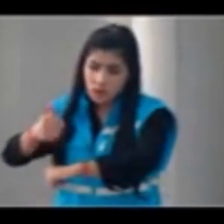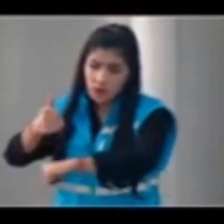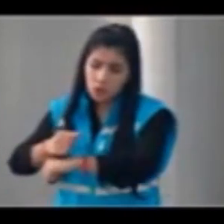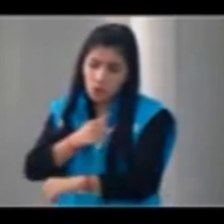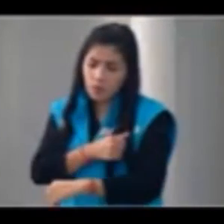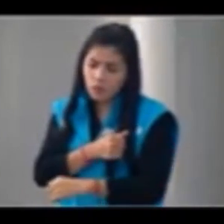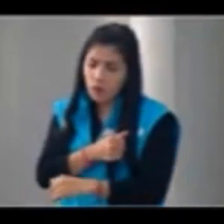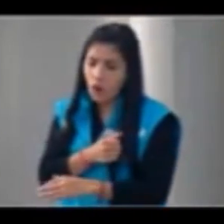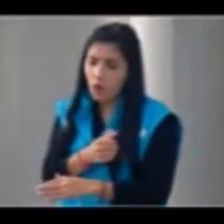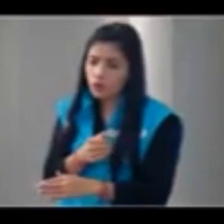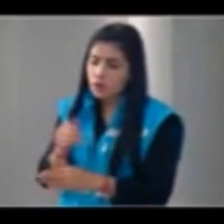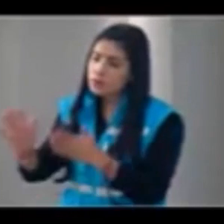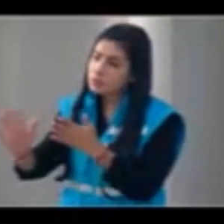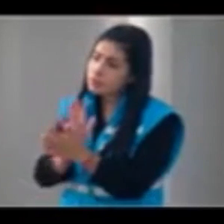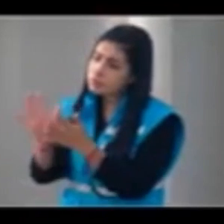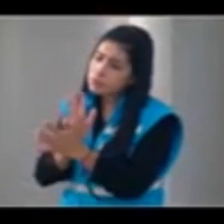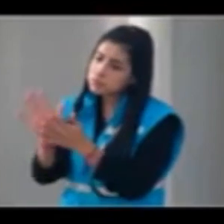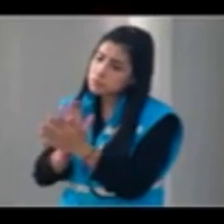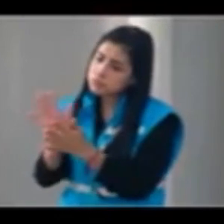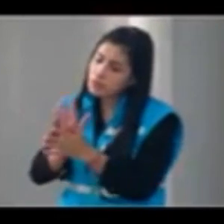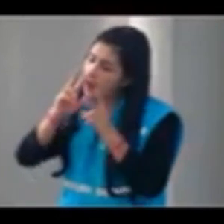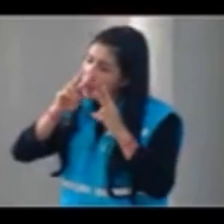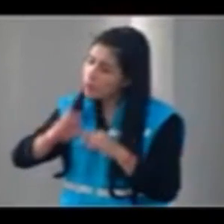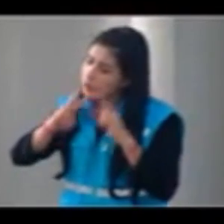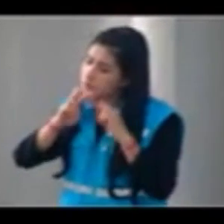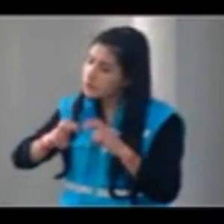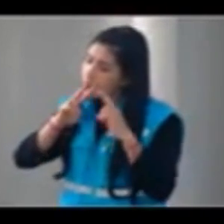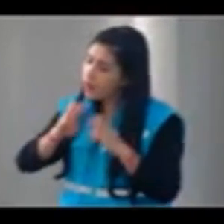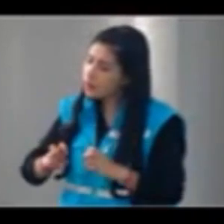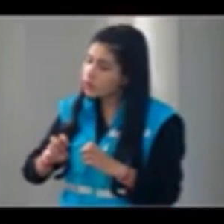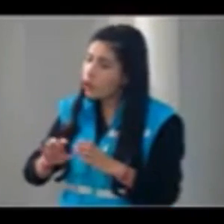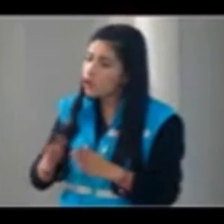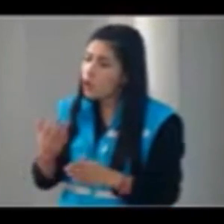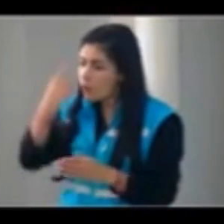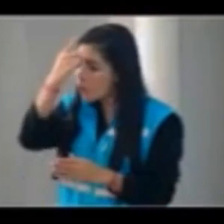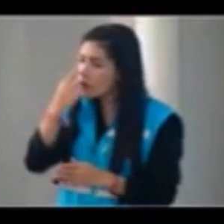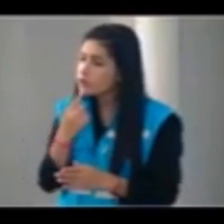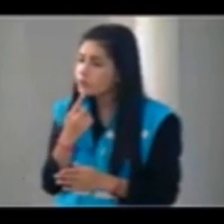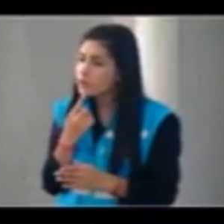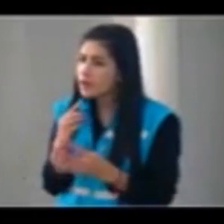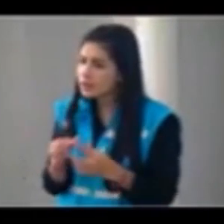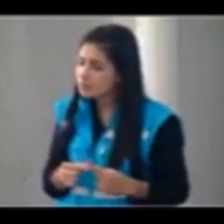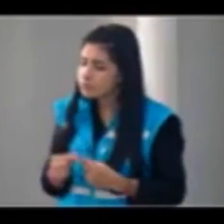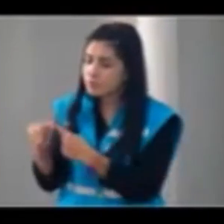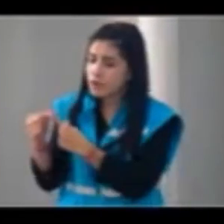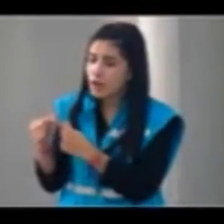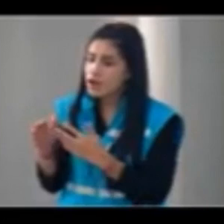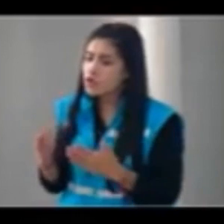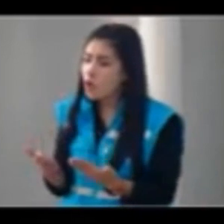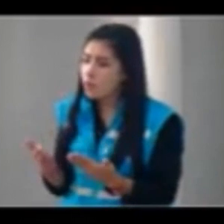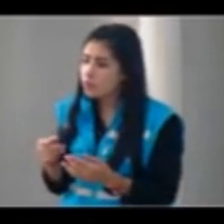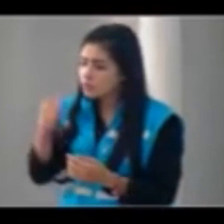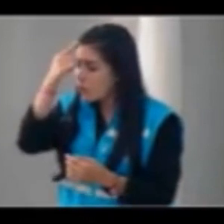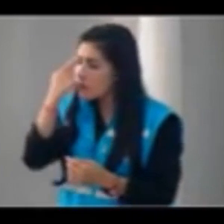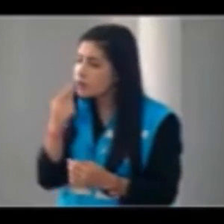perfiles que están en este evento investigando desde la gerencia de Telemedellín o desde la Secretaría de Comunicaciones o desde donde sea. ¿Cuáles son esos